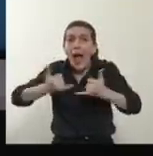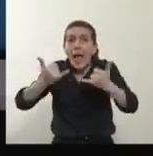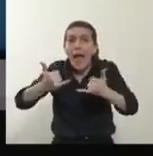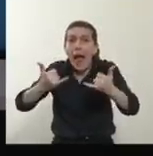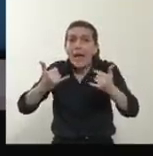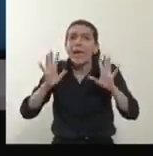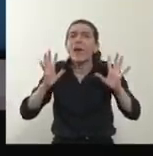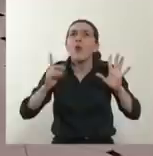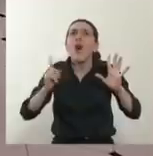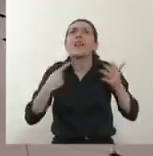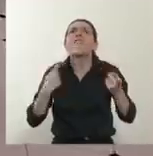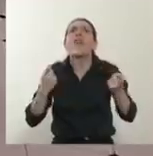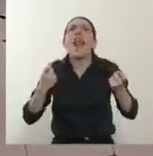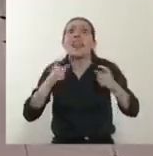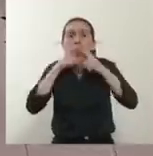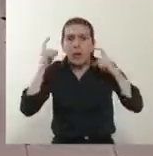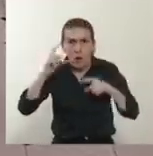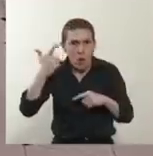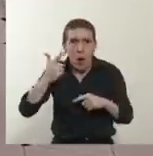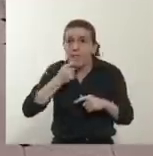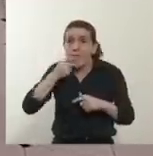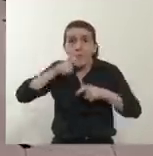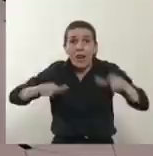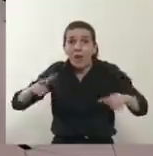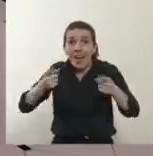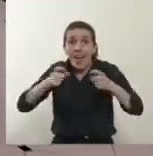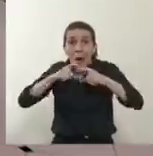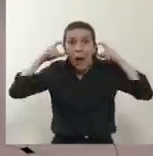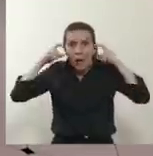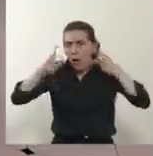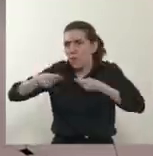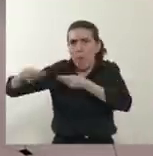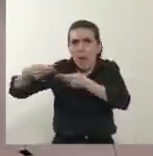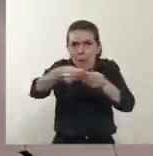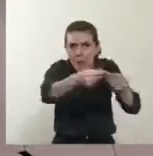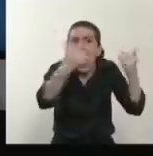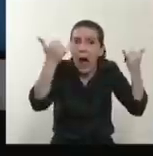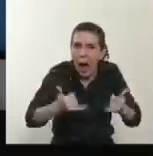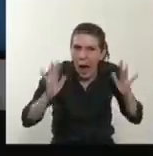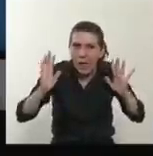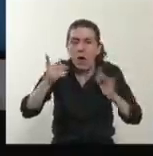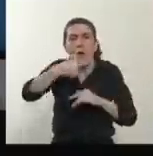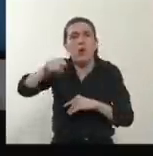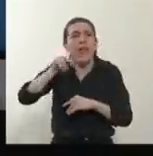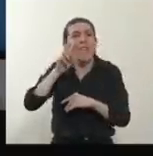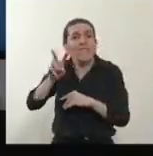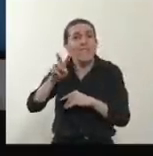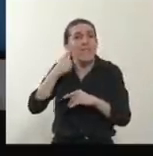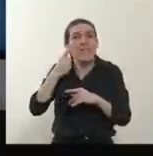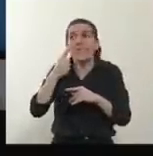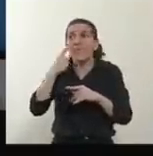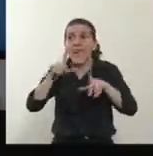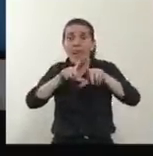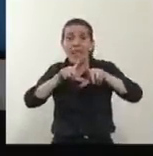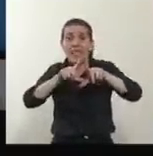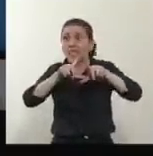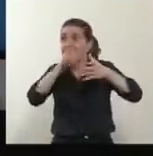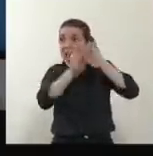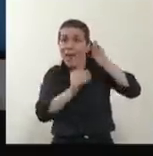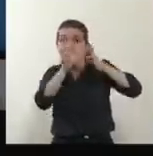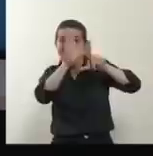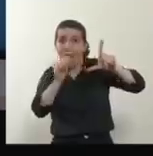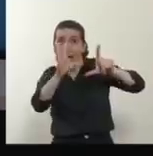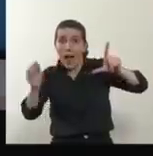tiene. Si ustedes miran, fíjense cómo el país hoy está mucho más